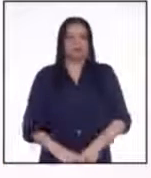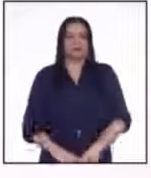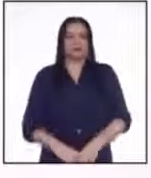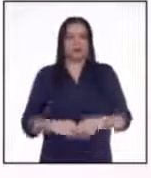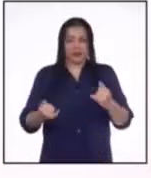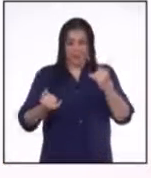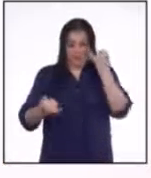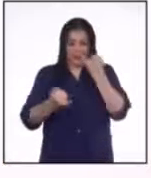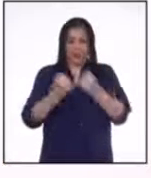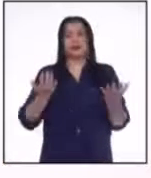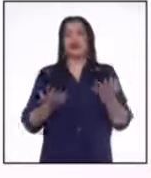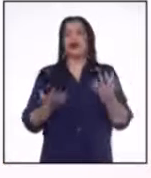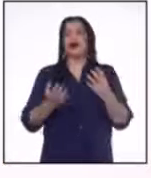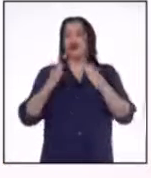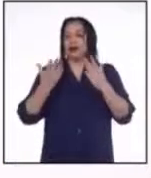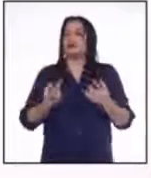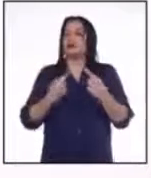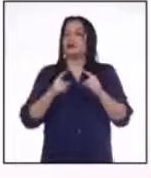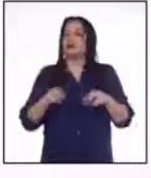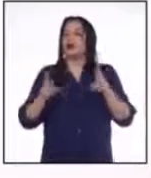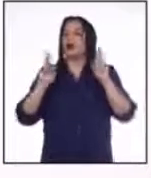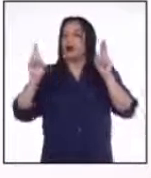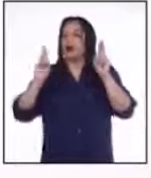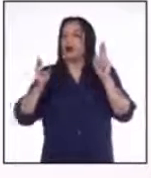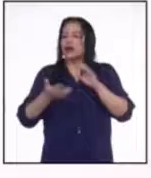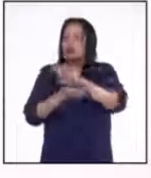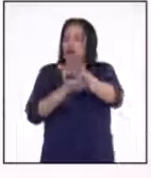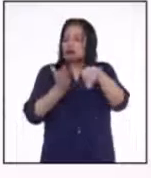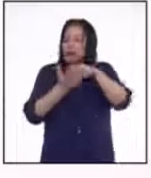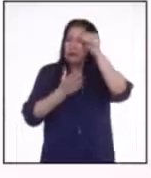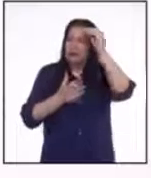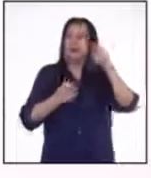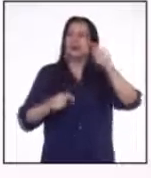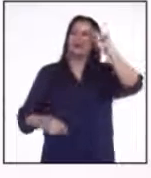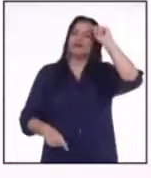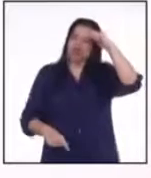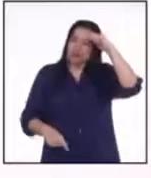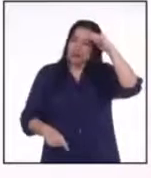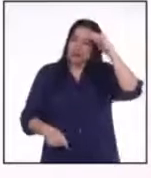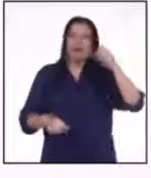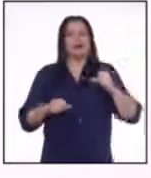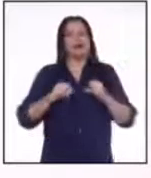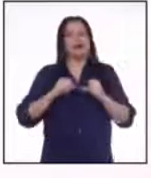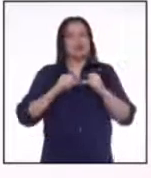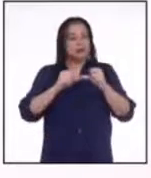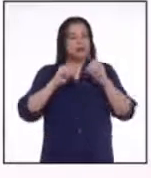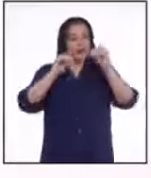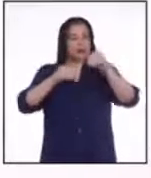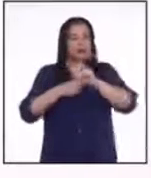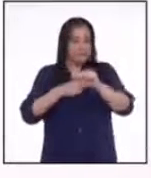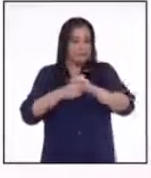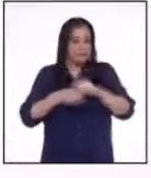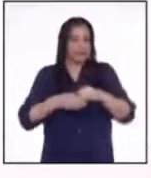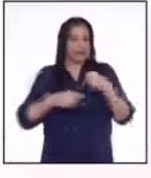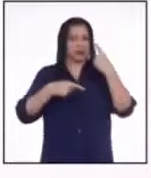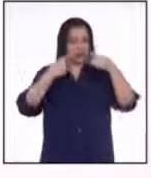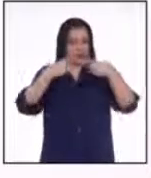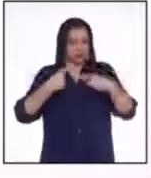Ahorita termina el programa pero espero que estas lecciones se queden con nosotros y que las sigamos aplicando día a día.